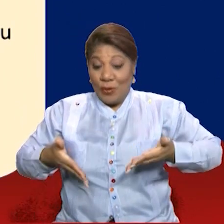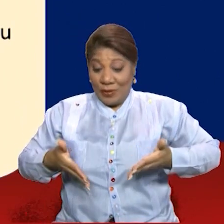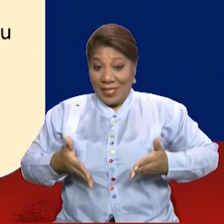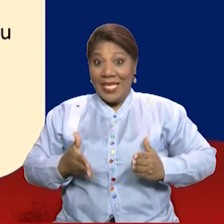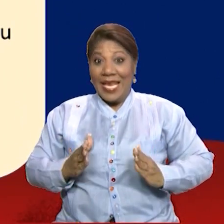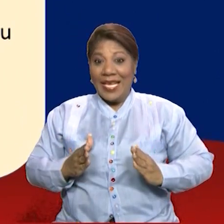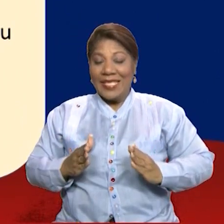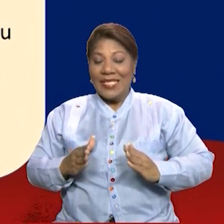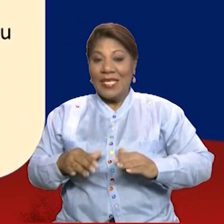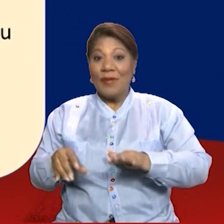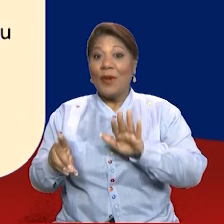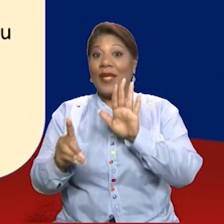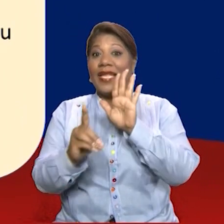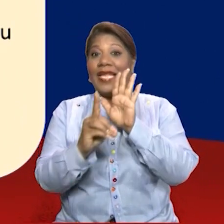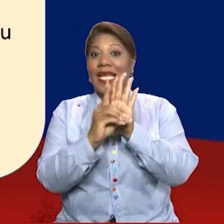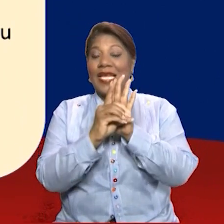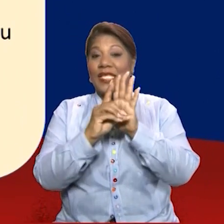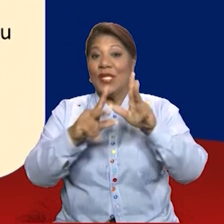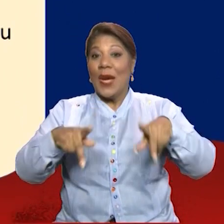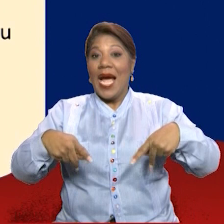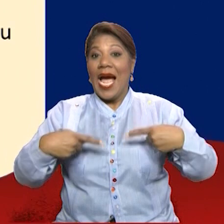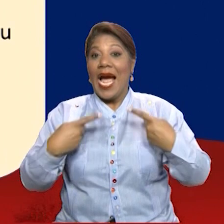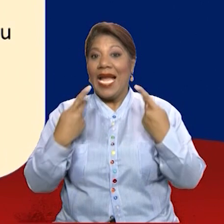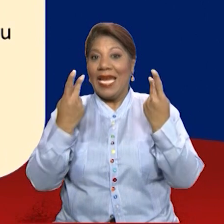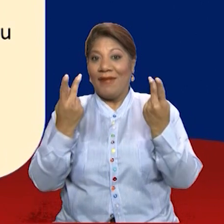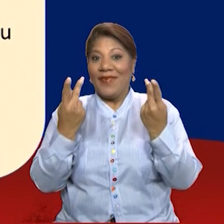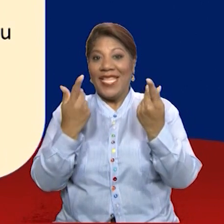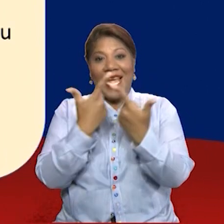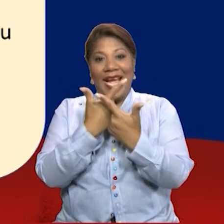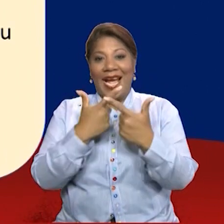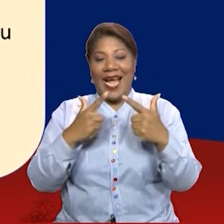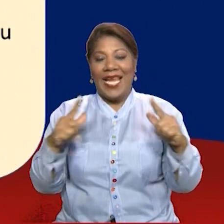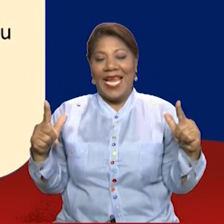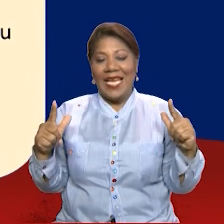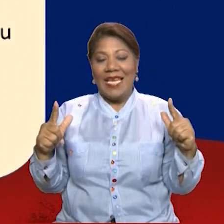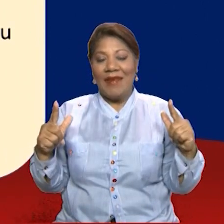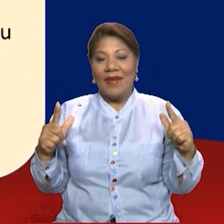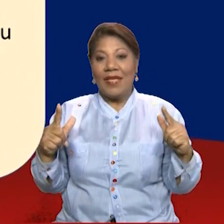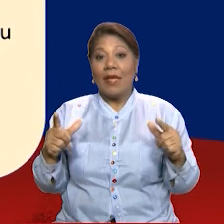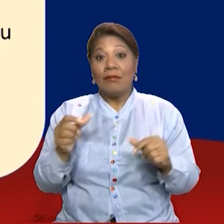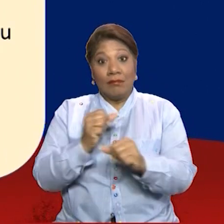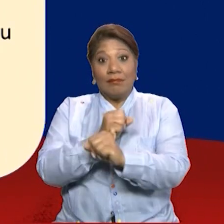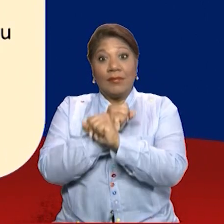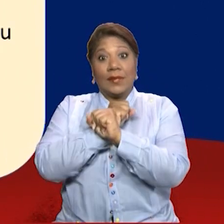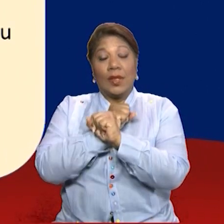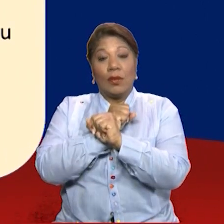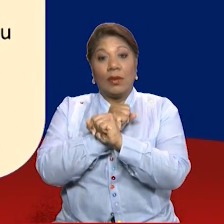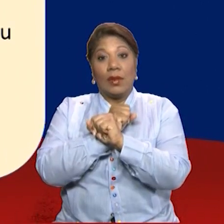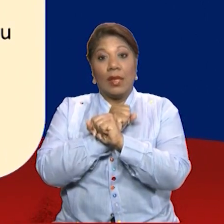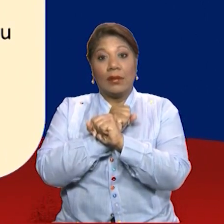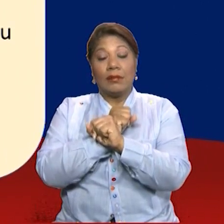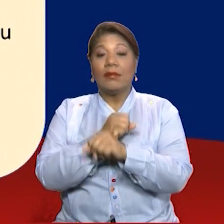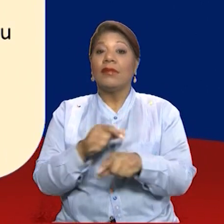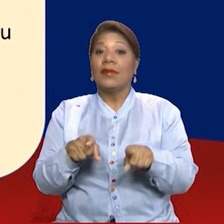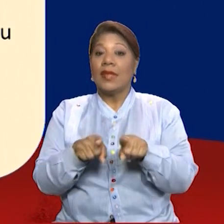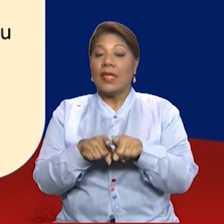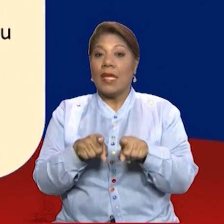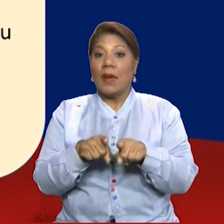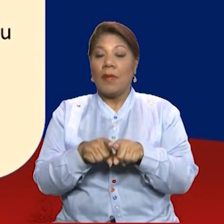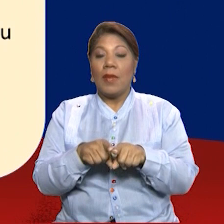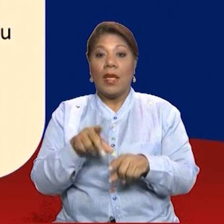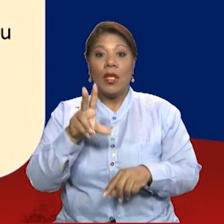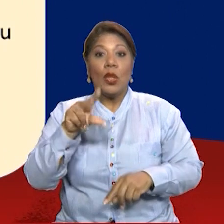tiene derecho a la vida, a la libertad, a su seguridad personal. Nadie